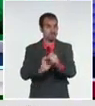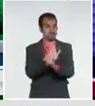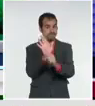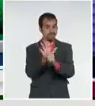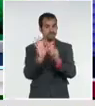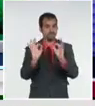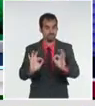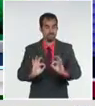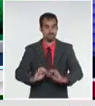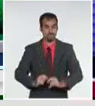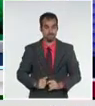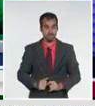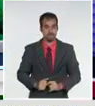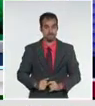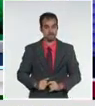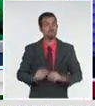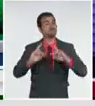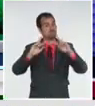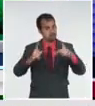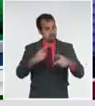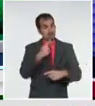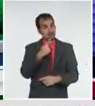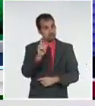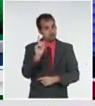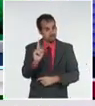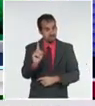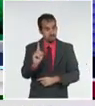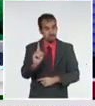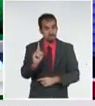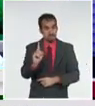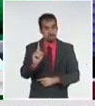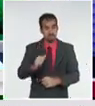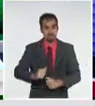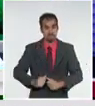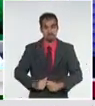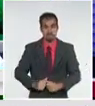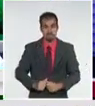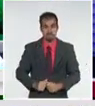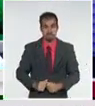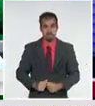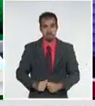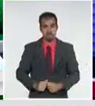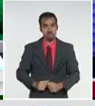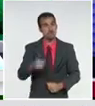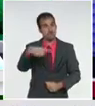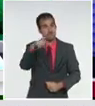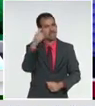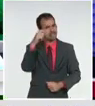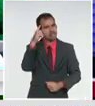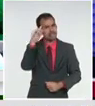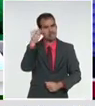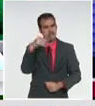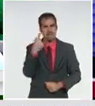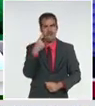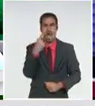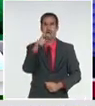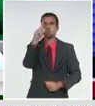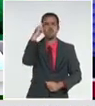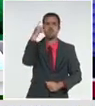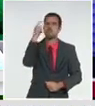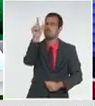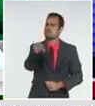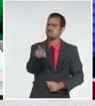reiteramos para también un poco darnos cuenta por las características de esta